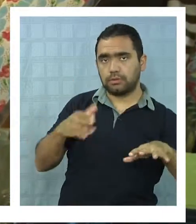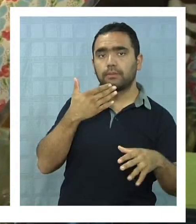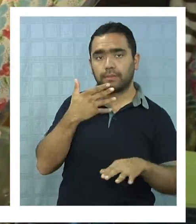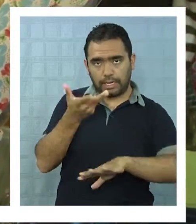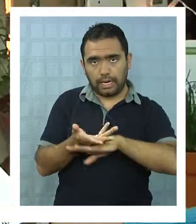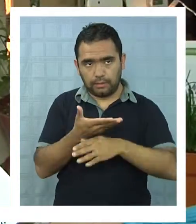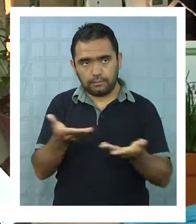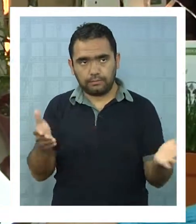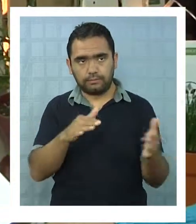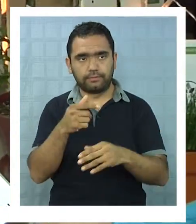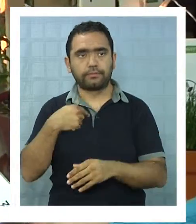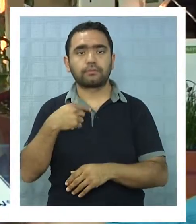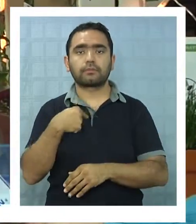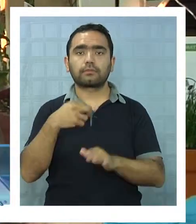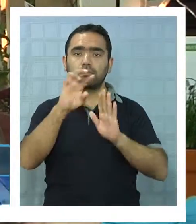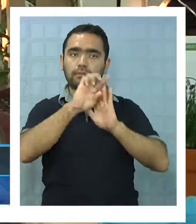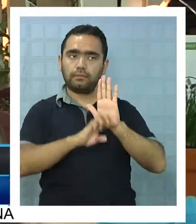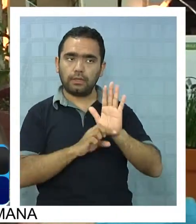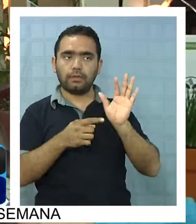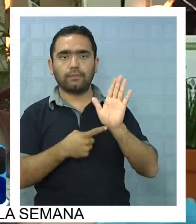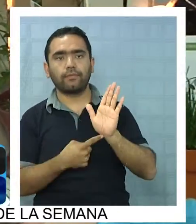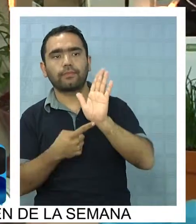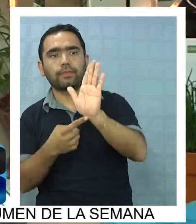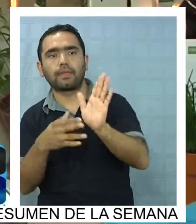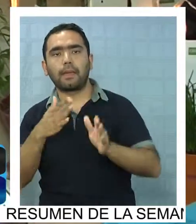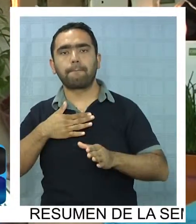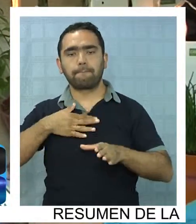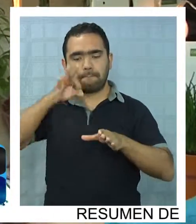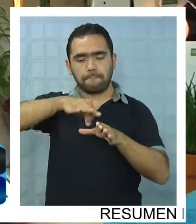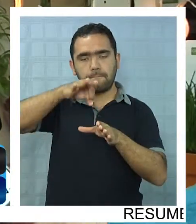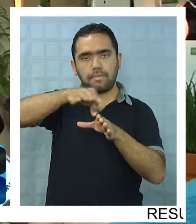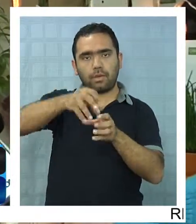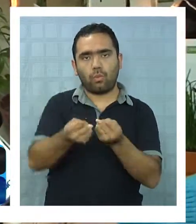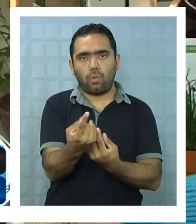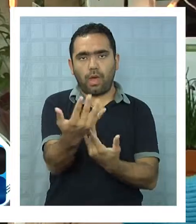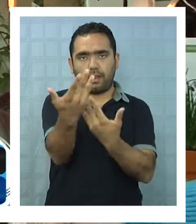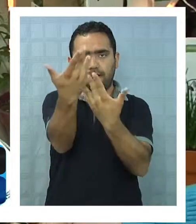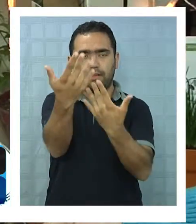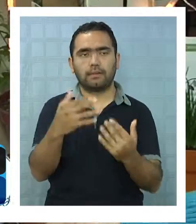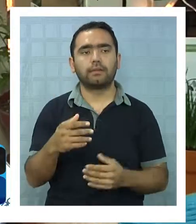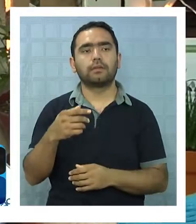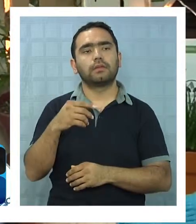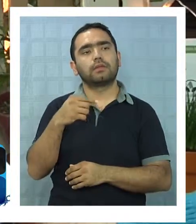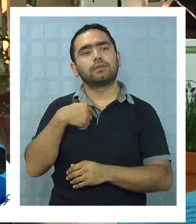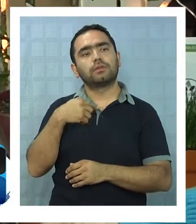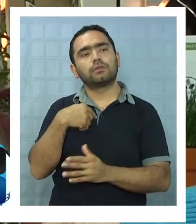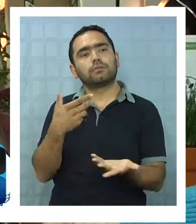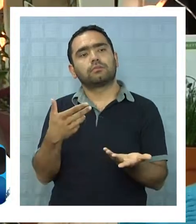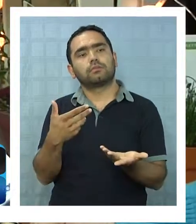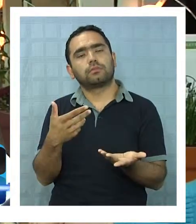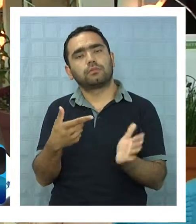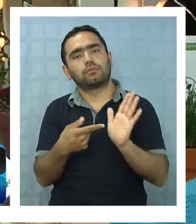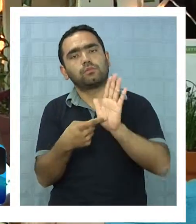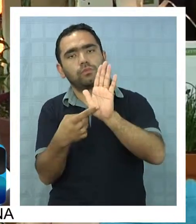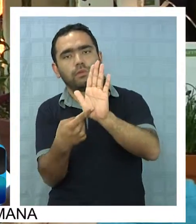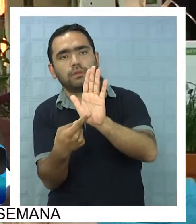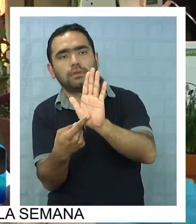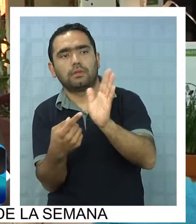mi proyecto, que es mi huerta, son almacigos con cajas